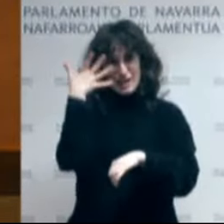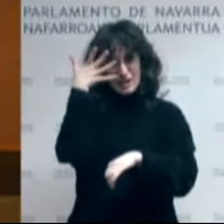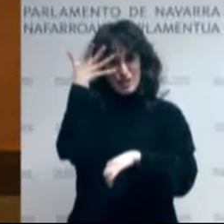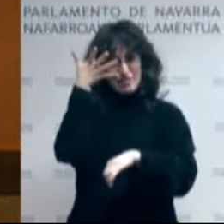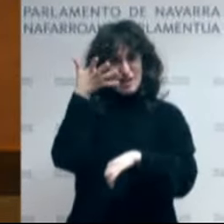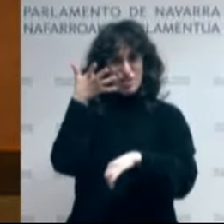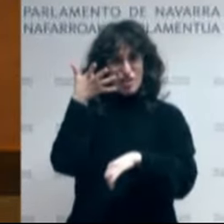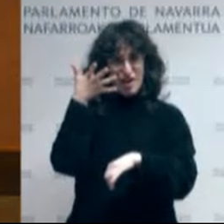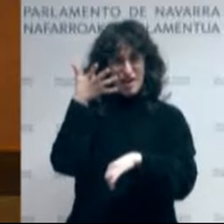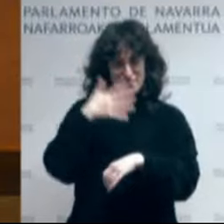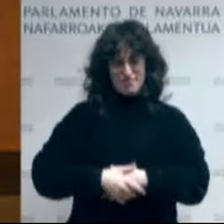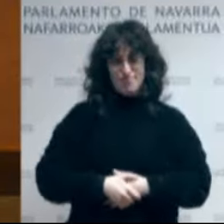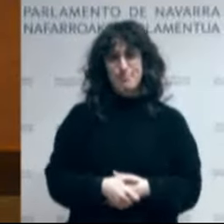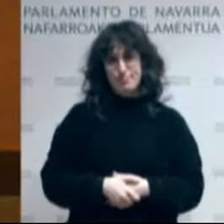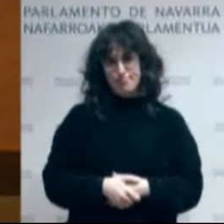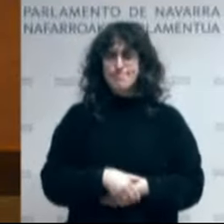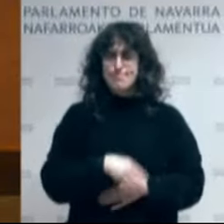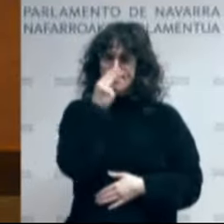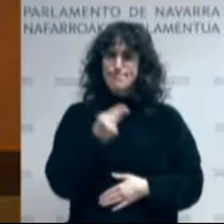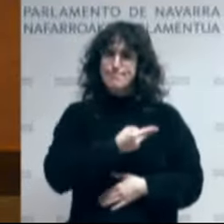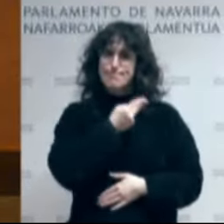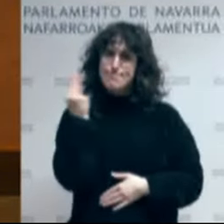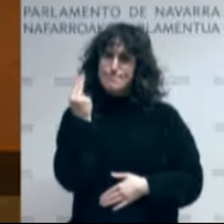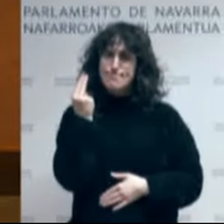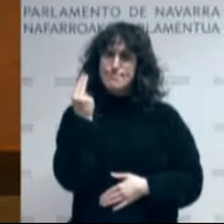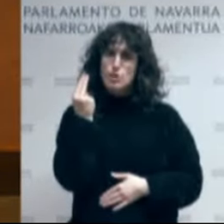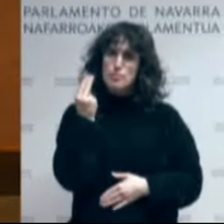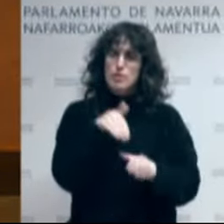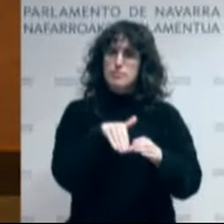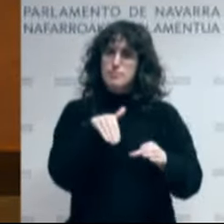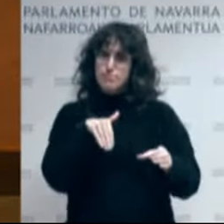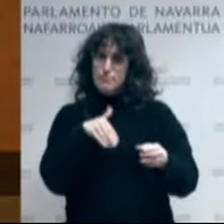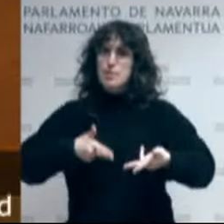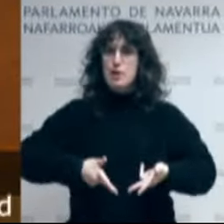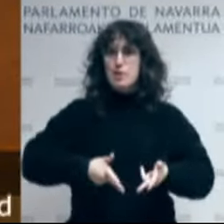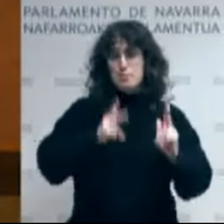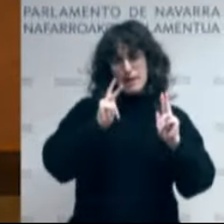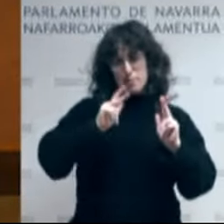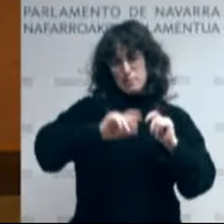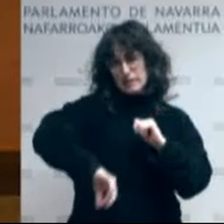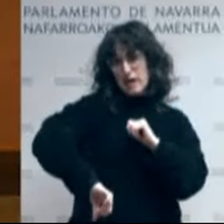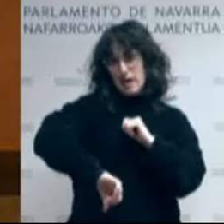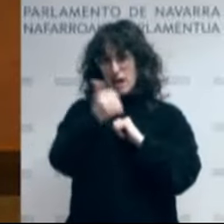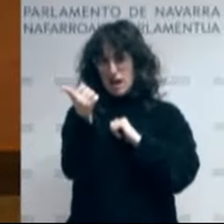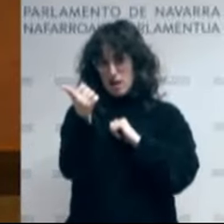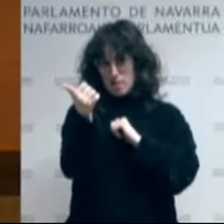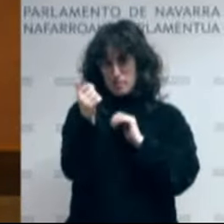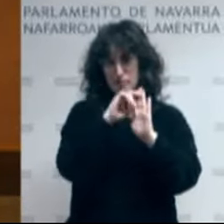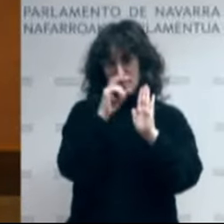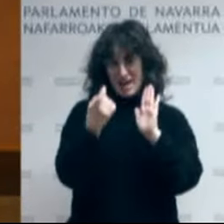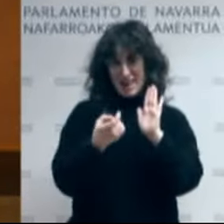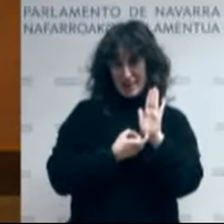hartzen du, 2000 hogeita lauko Nafarroako aurrekontu orokorren legea, onartzea